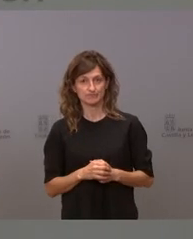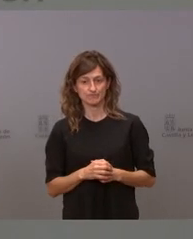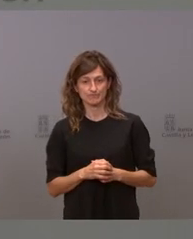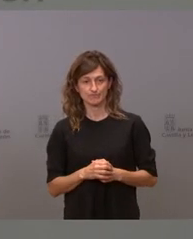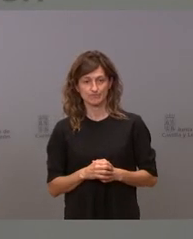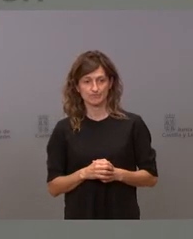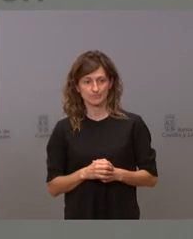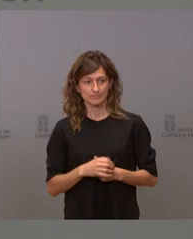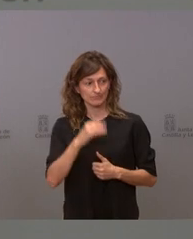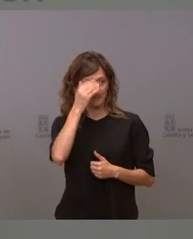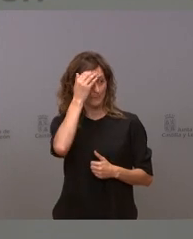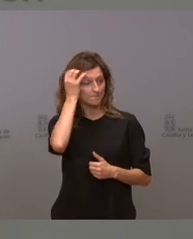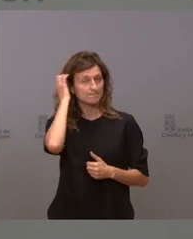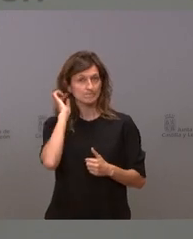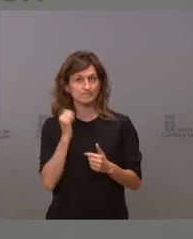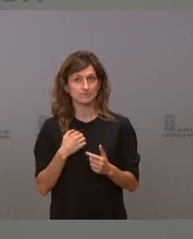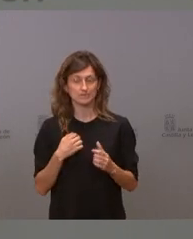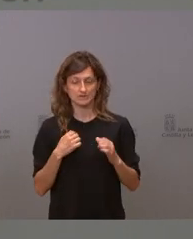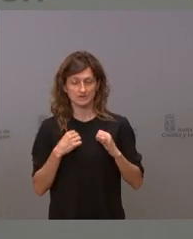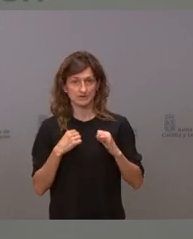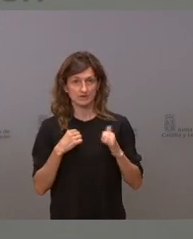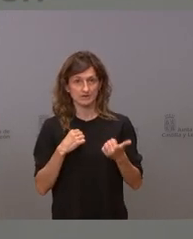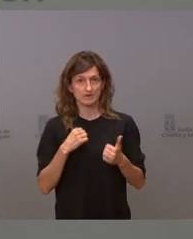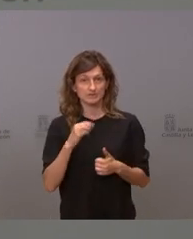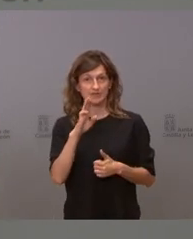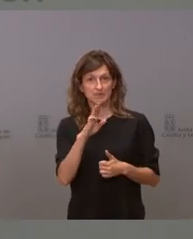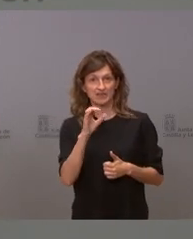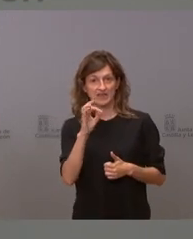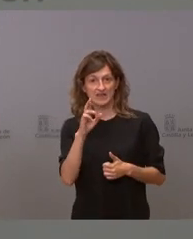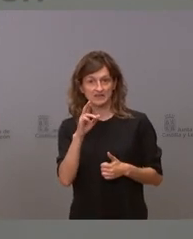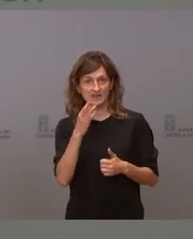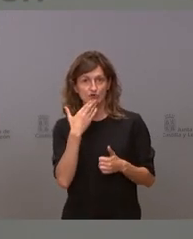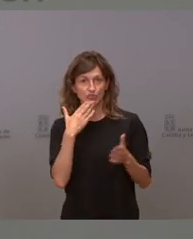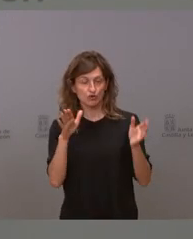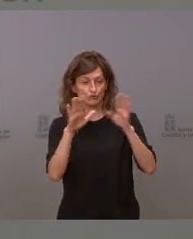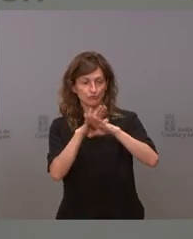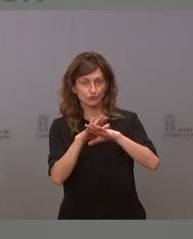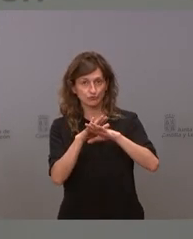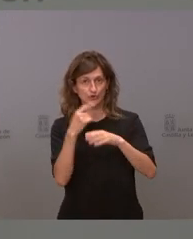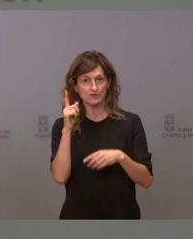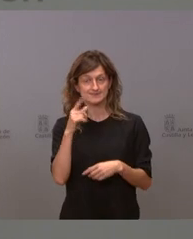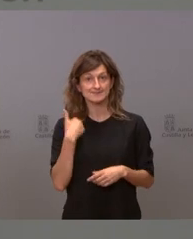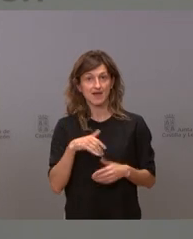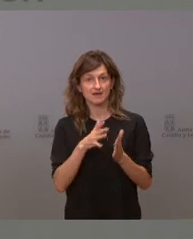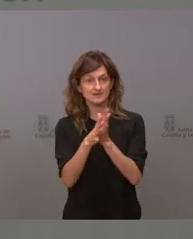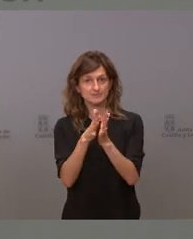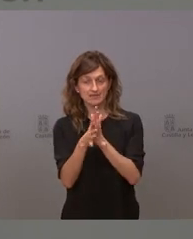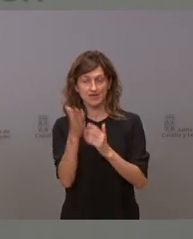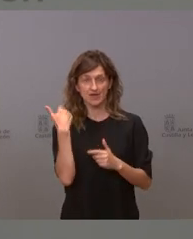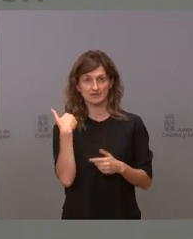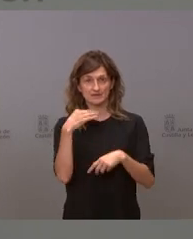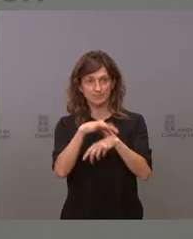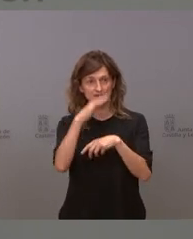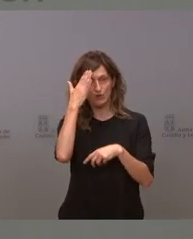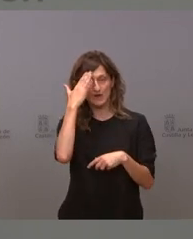pues empezando por la pregunta de la especie de restauración nocturna el problema es nosotros como ya le he explicado antes nuestra atención primaria